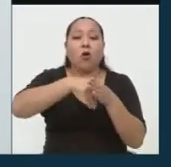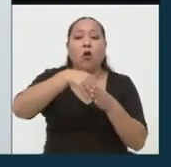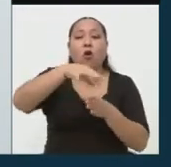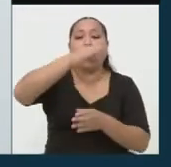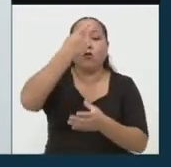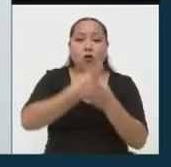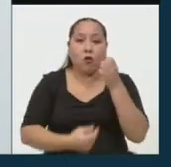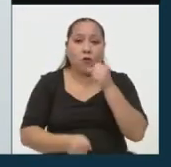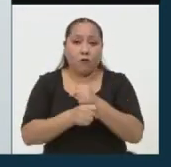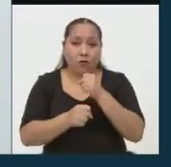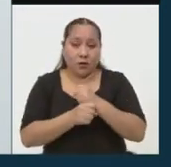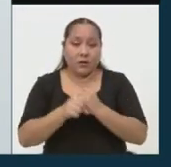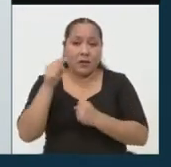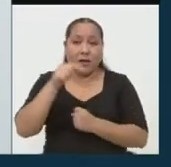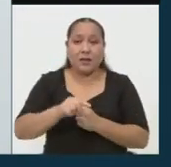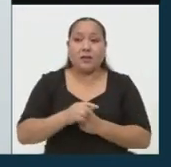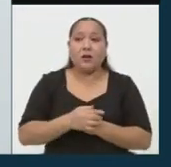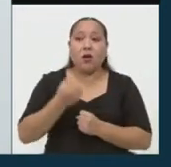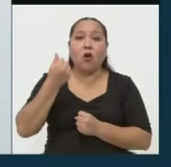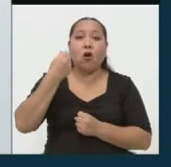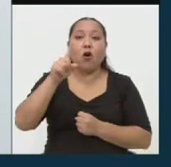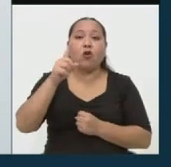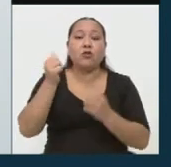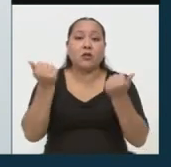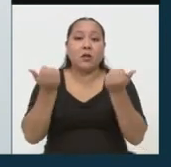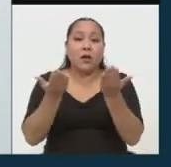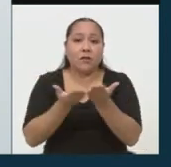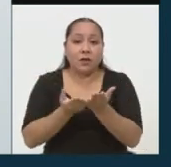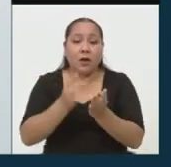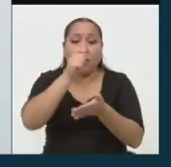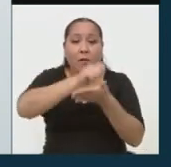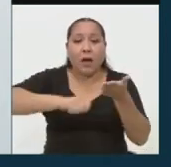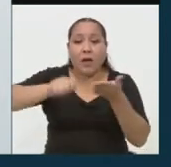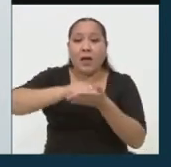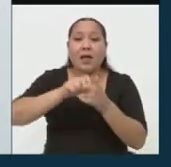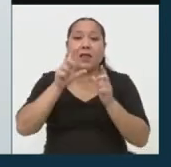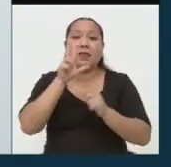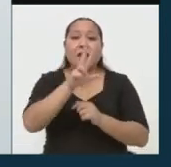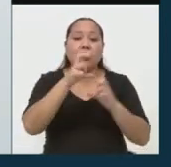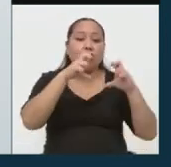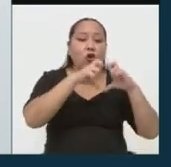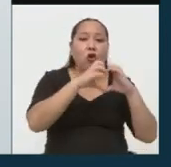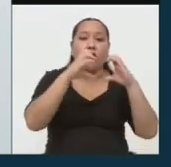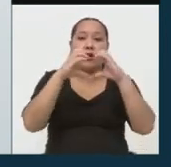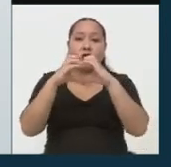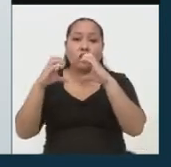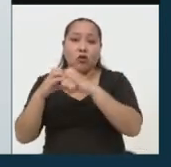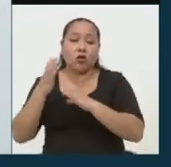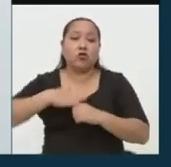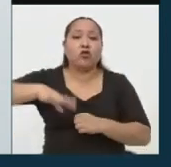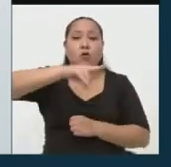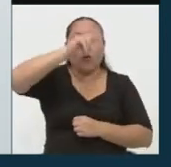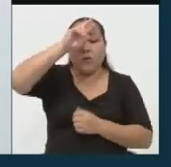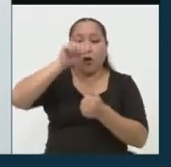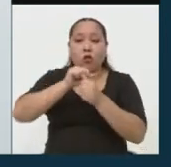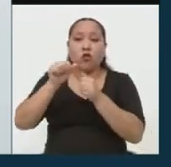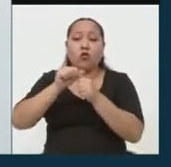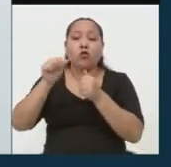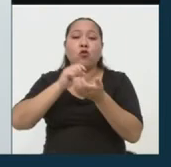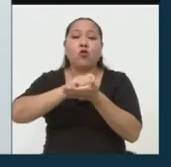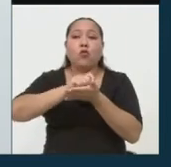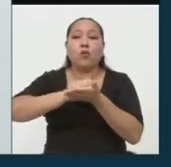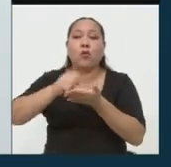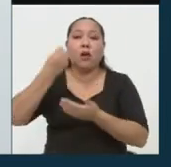confianza y que este 11 de abril marques los tres corazones de Somos Perú y el número 14 por